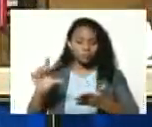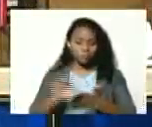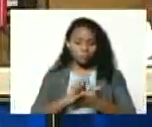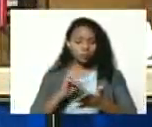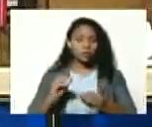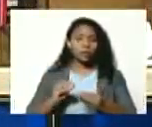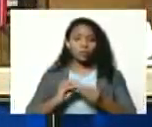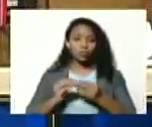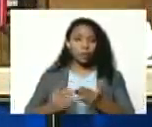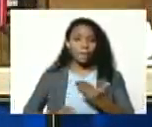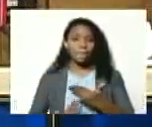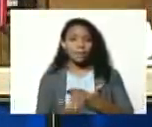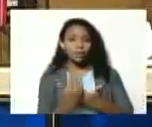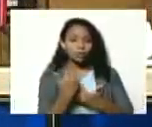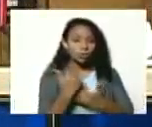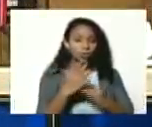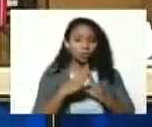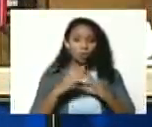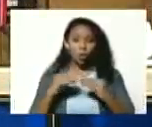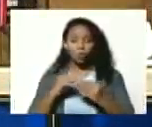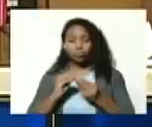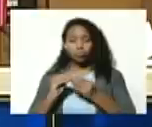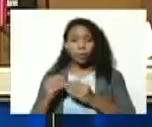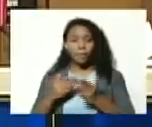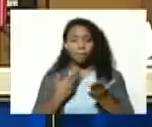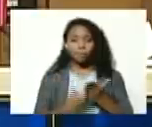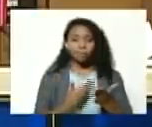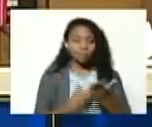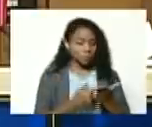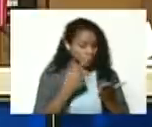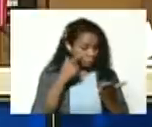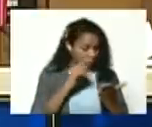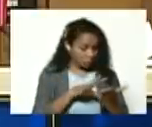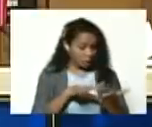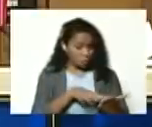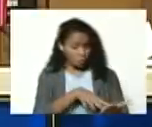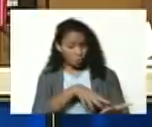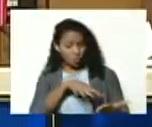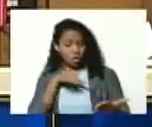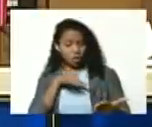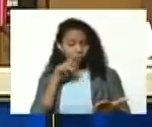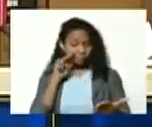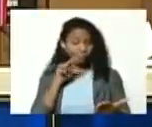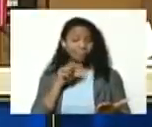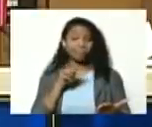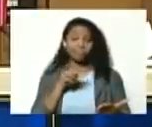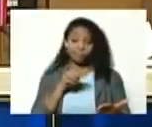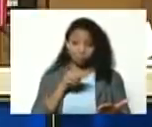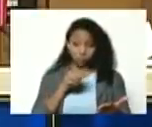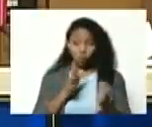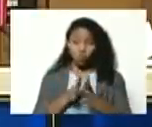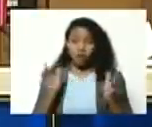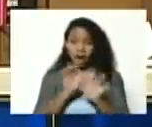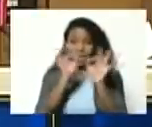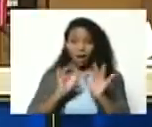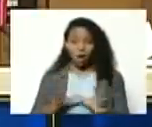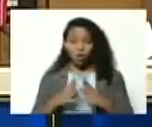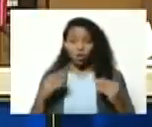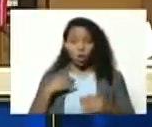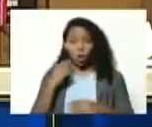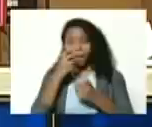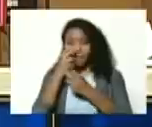impresión presentación es un gran regalo que vamos a tener para todos los invitados